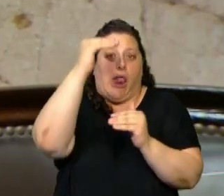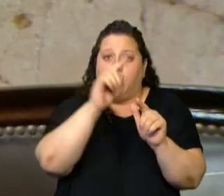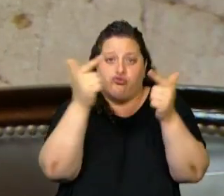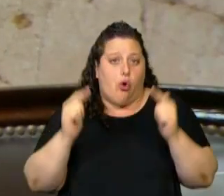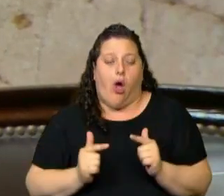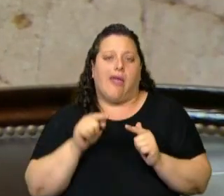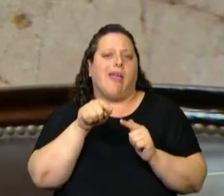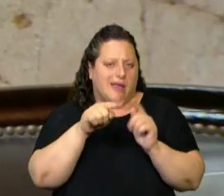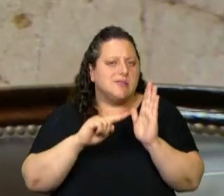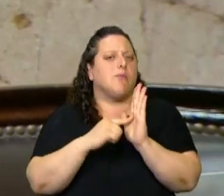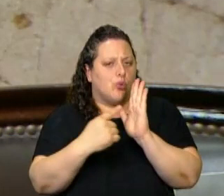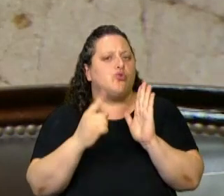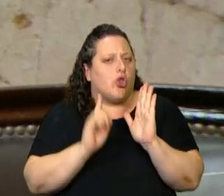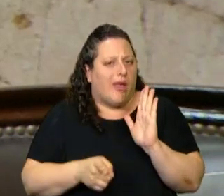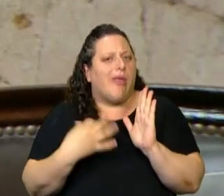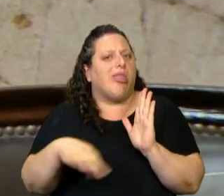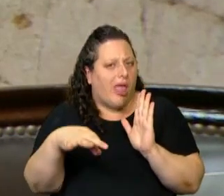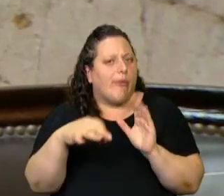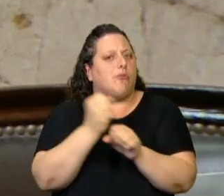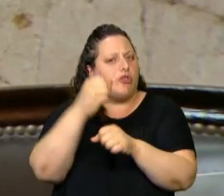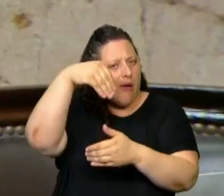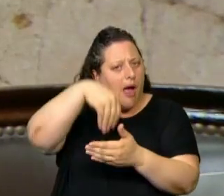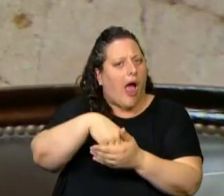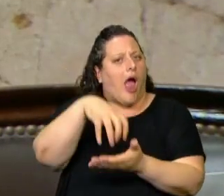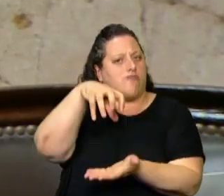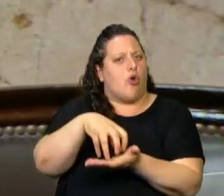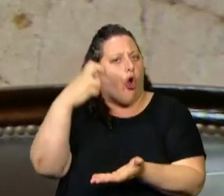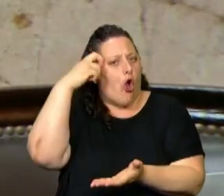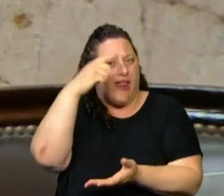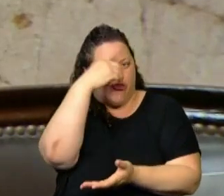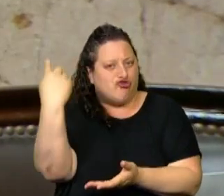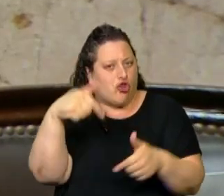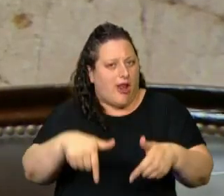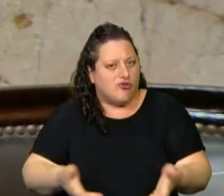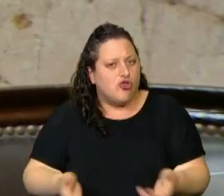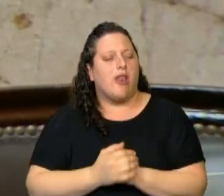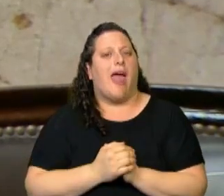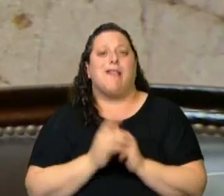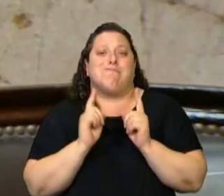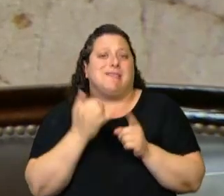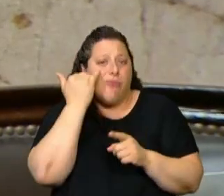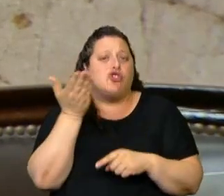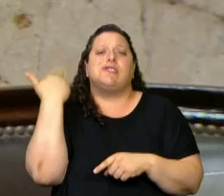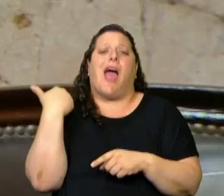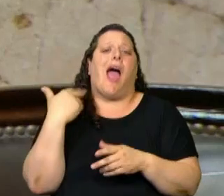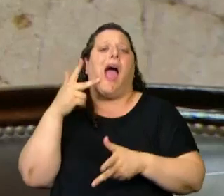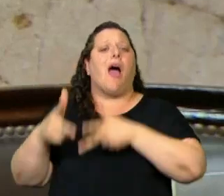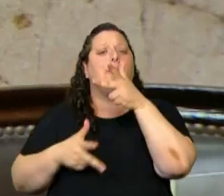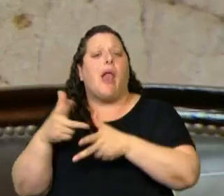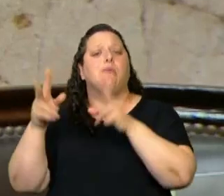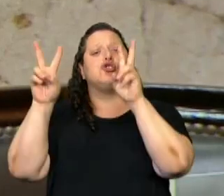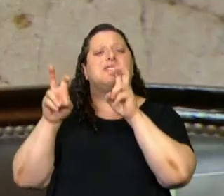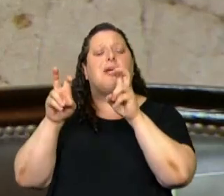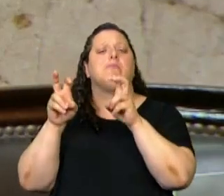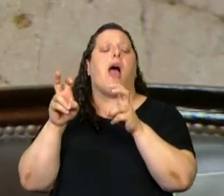punto a trabajar en esta Cámara de Diputados, en este Congreso Nacional, como se ha trabajado la Ley de Educación Sexual Integral,